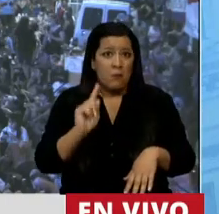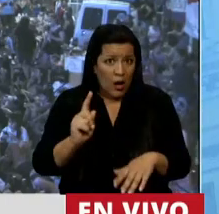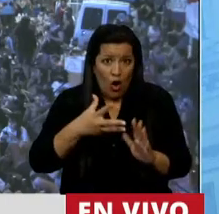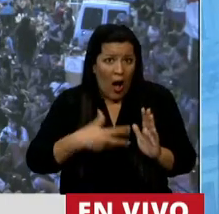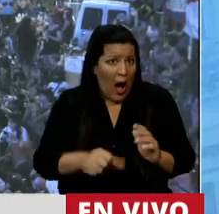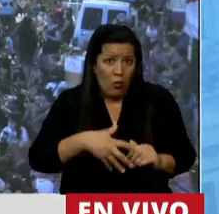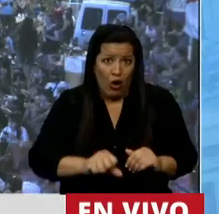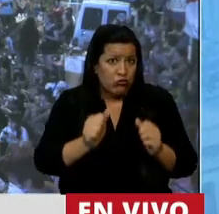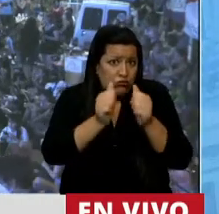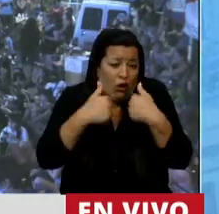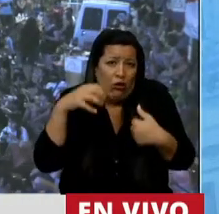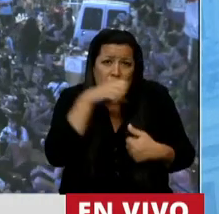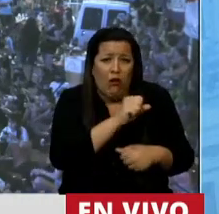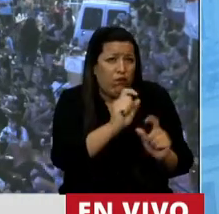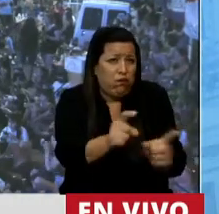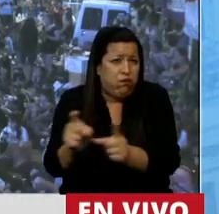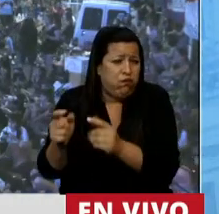existiendo los abortos clandestinos.